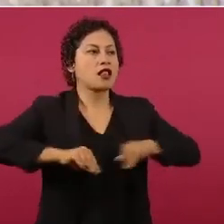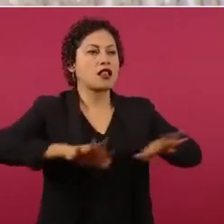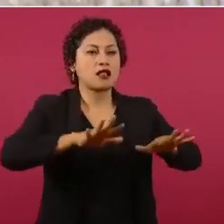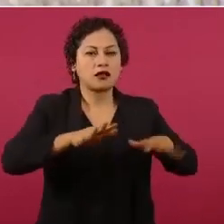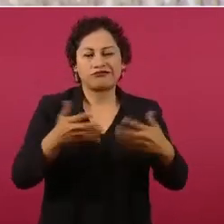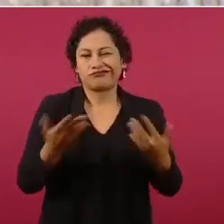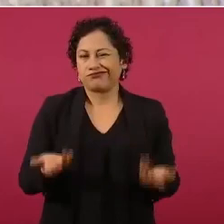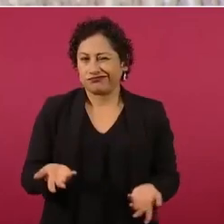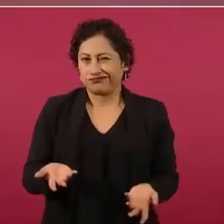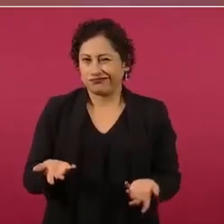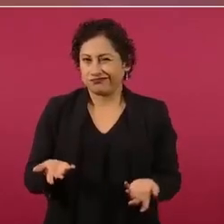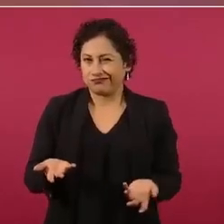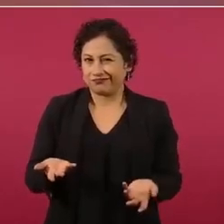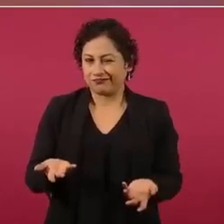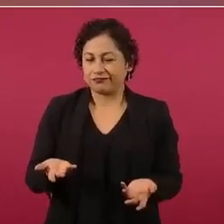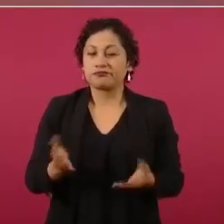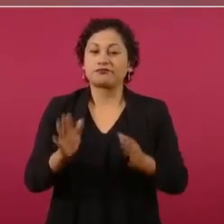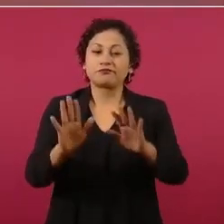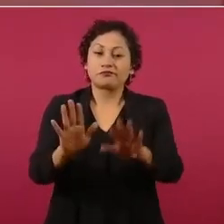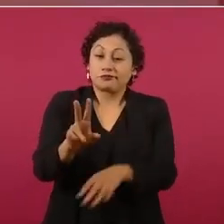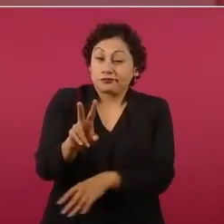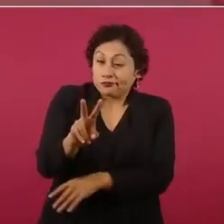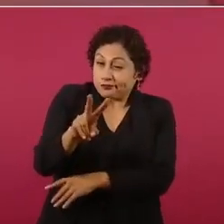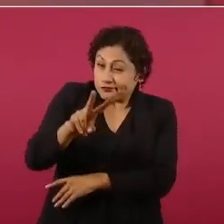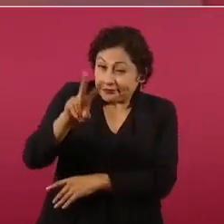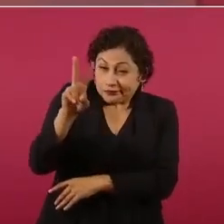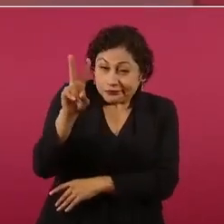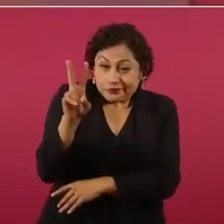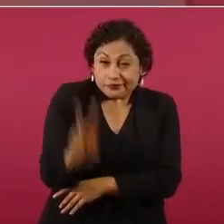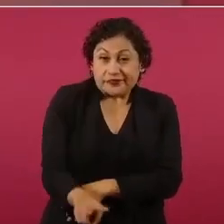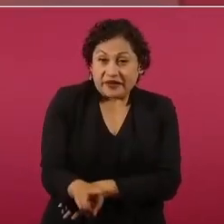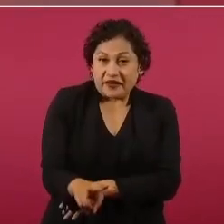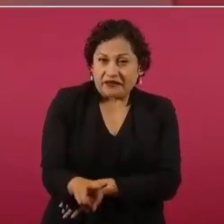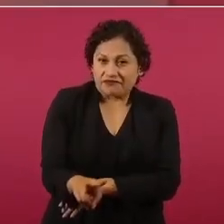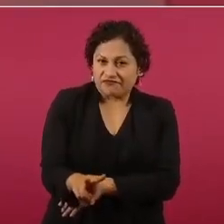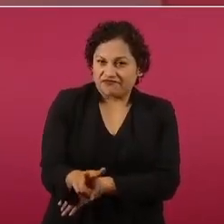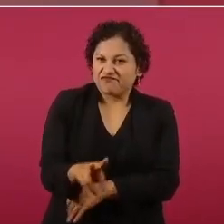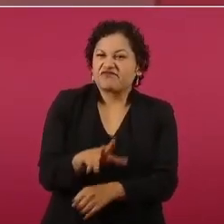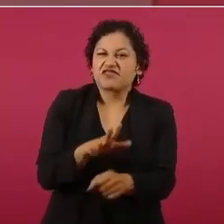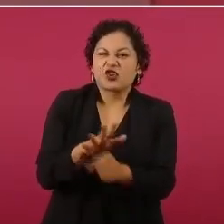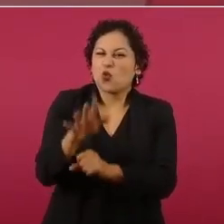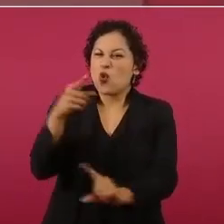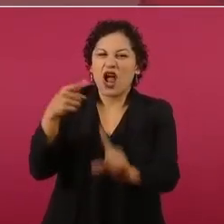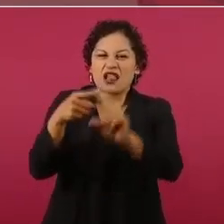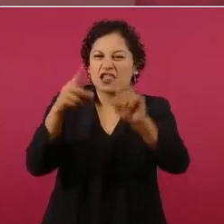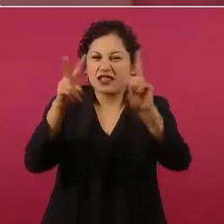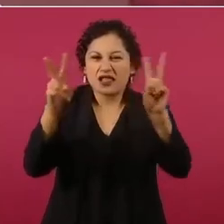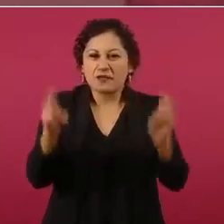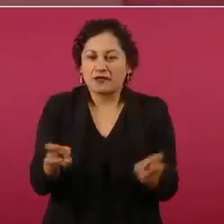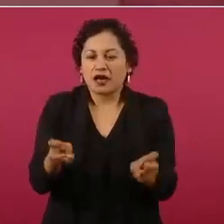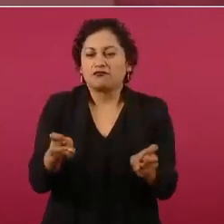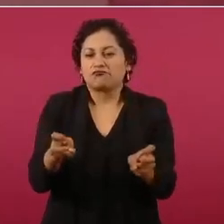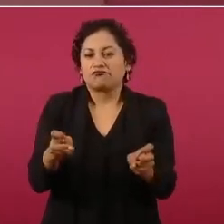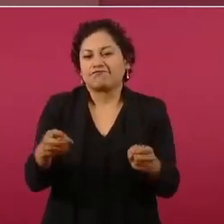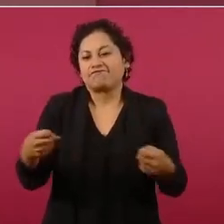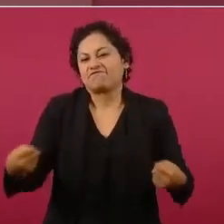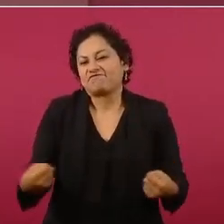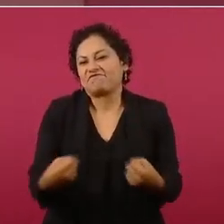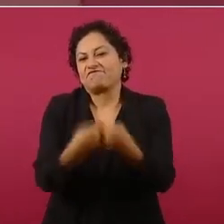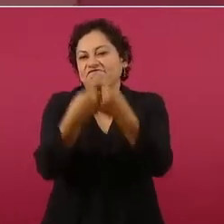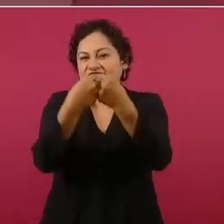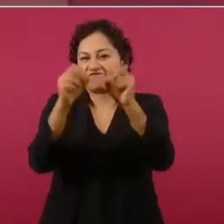es una lucha política porque ellos quieren